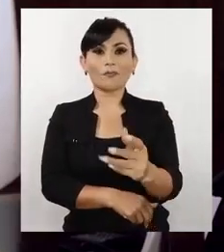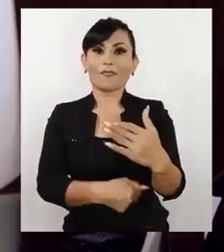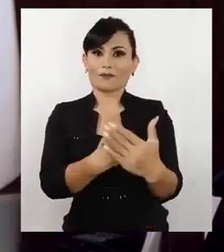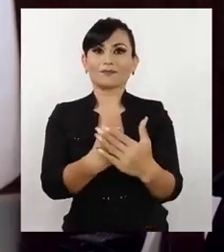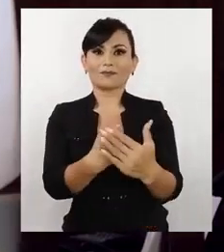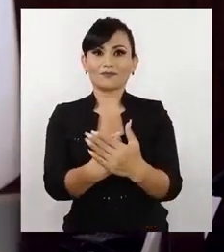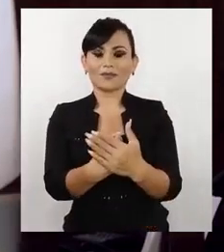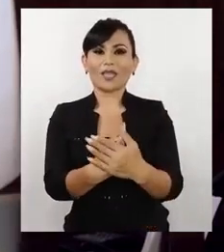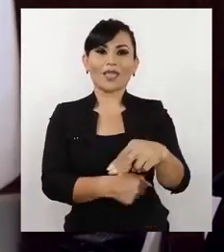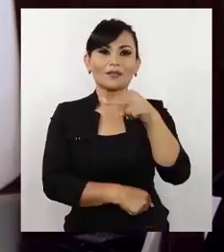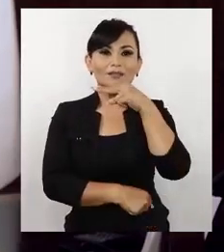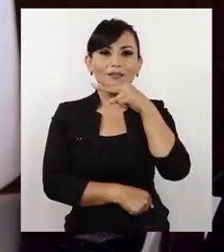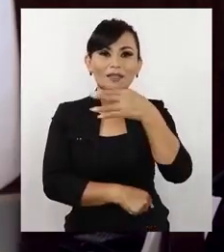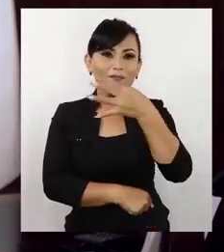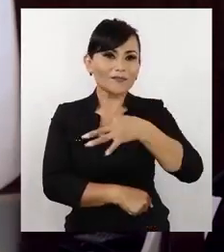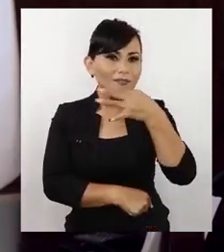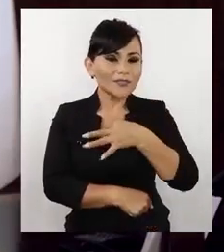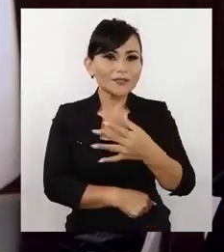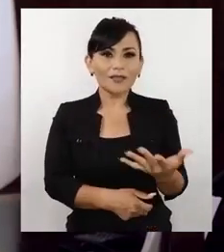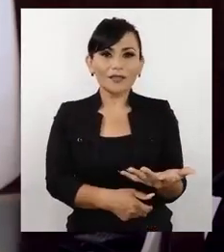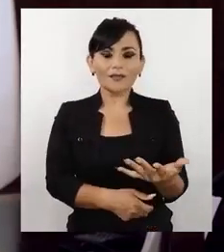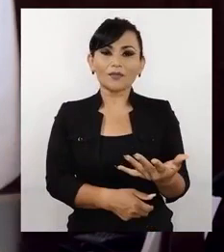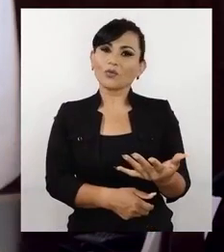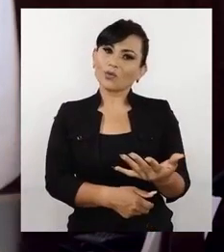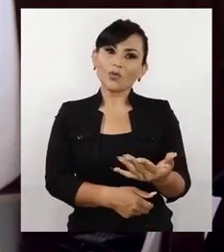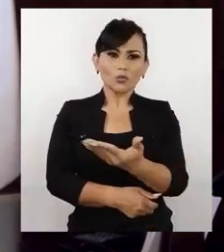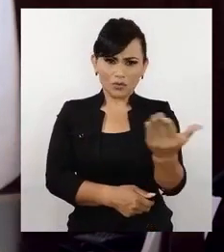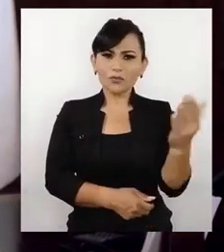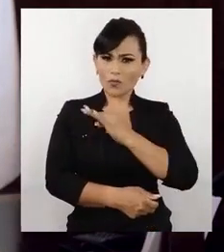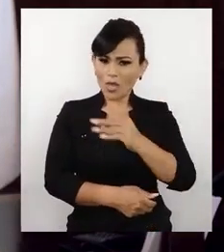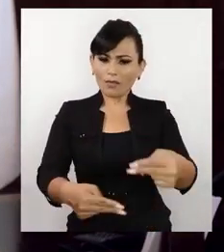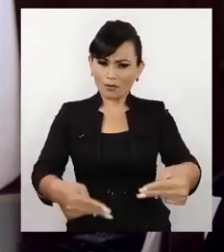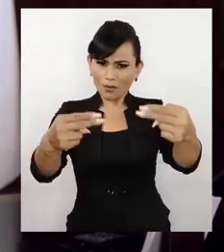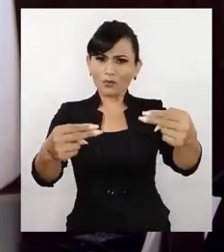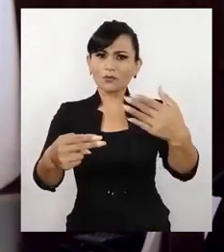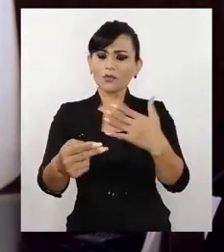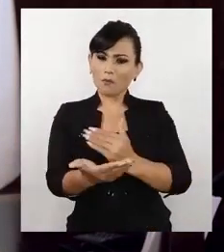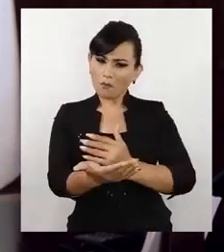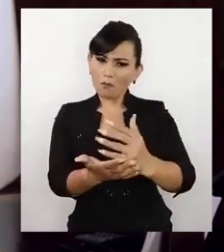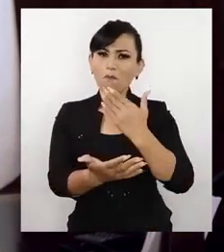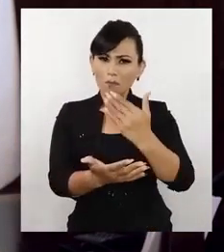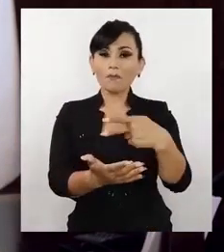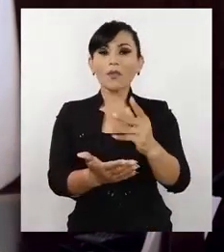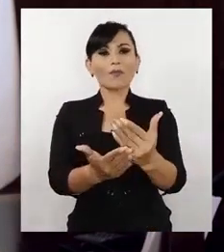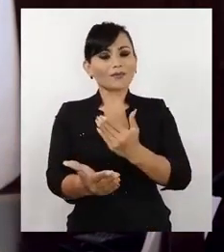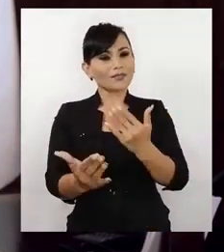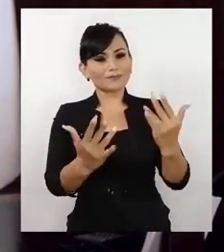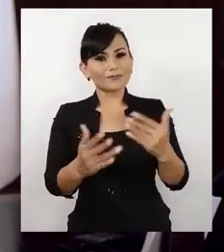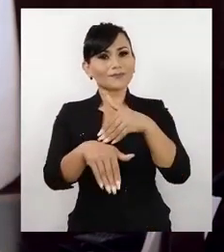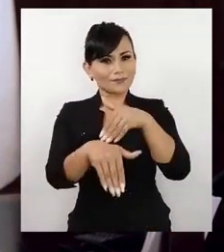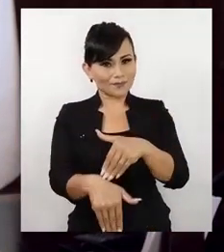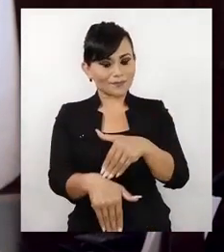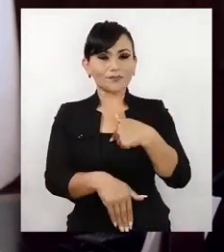ni lugar al virus para que siga creciendo especialmente en la temporada decembrina